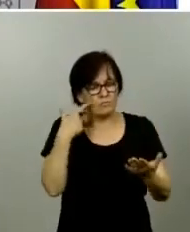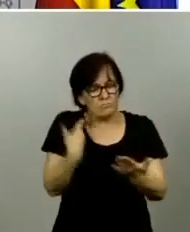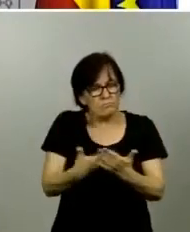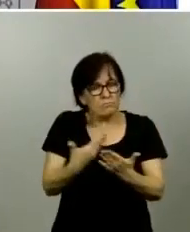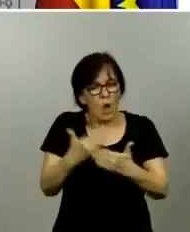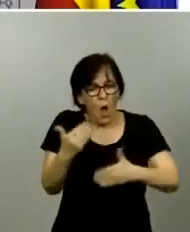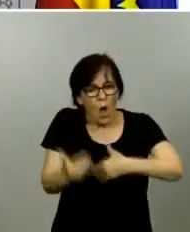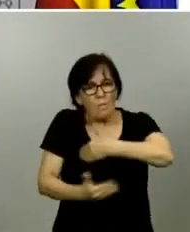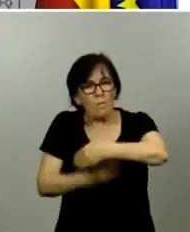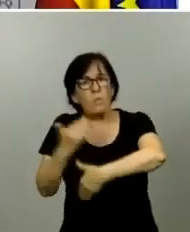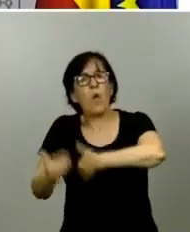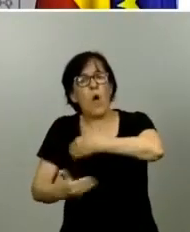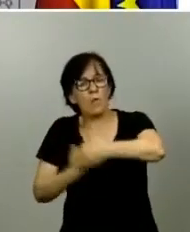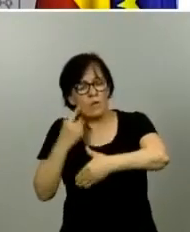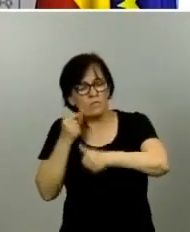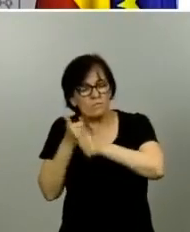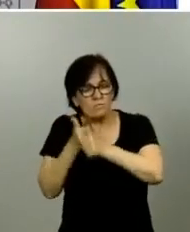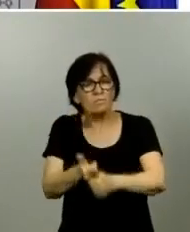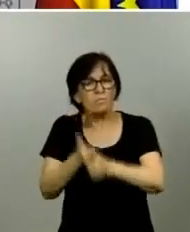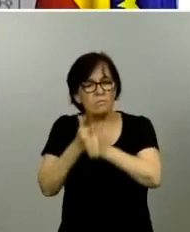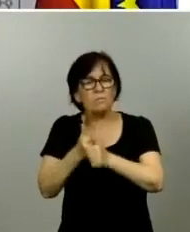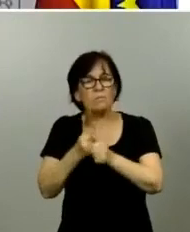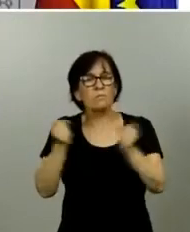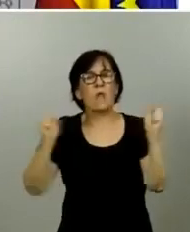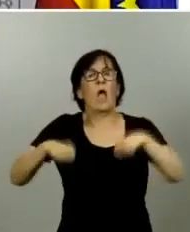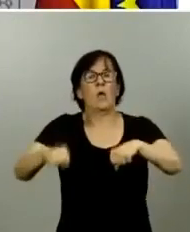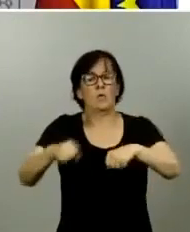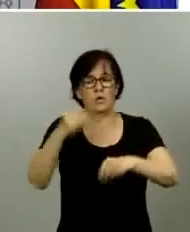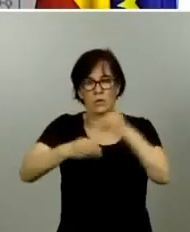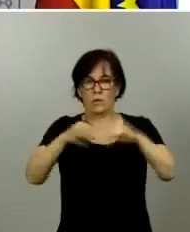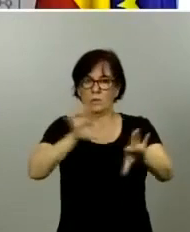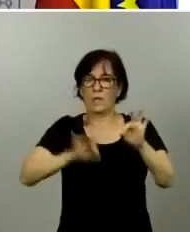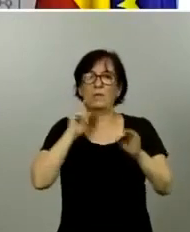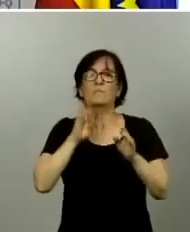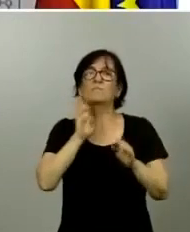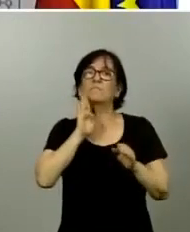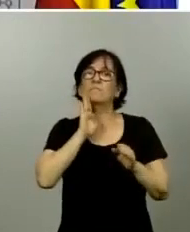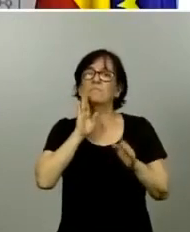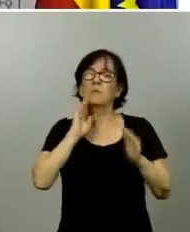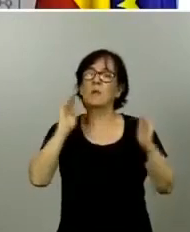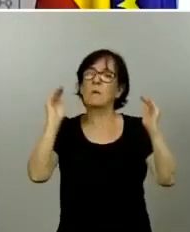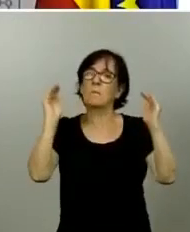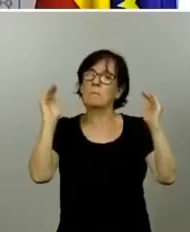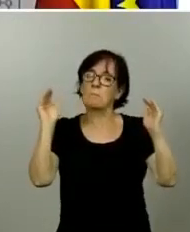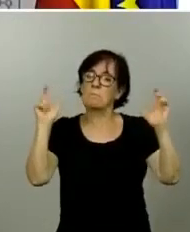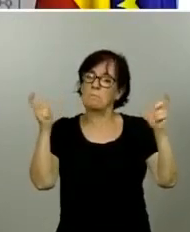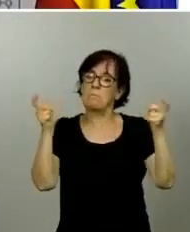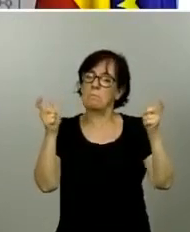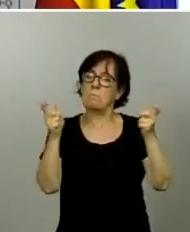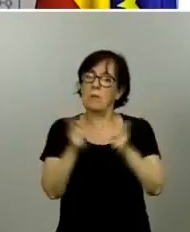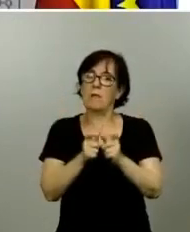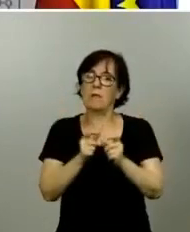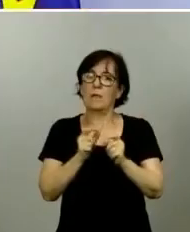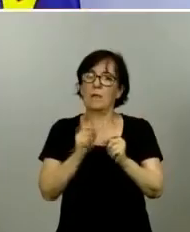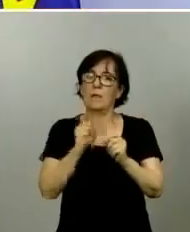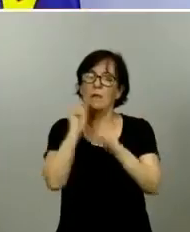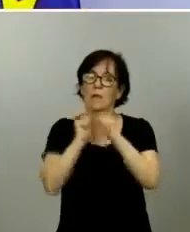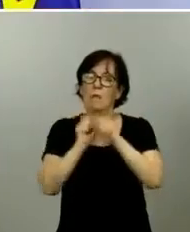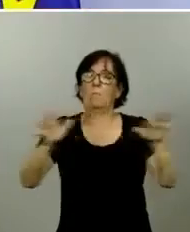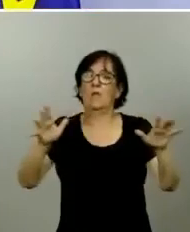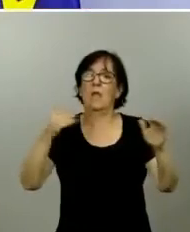que hemos estado siguiendo y todas las decisiones que se han ido tomando en la línea de disminuir la epidemia y cada vez tener menos casos.